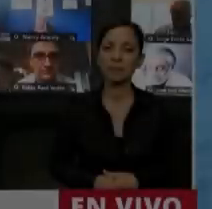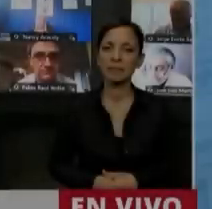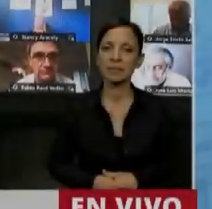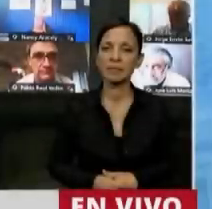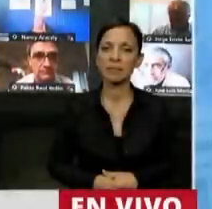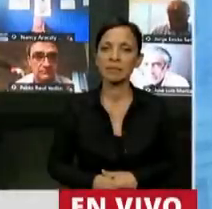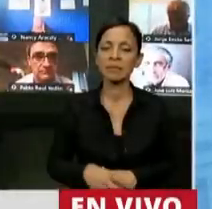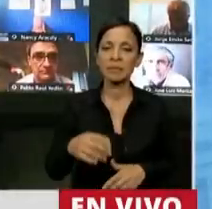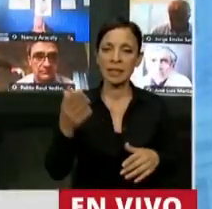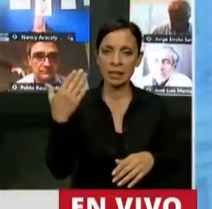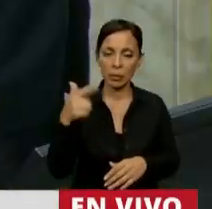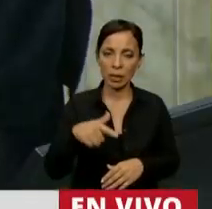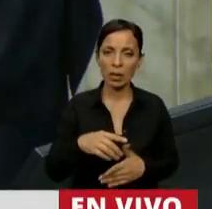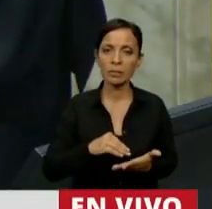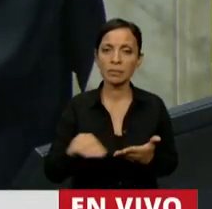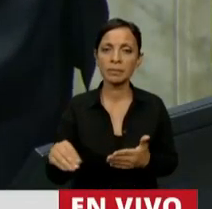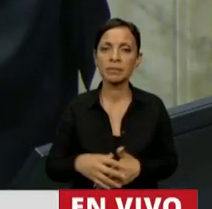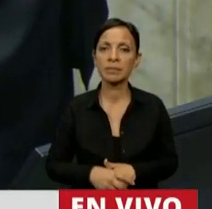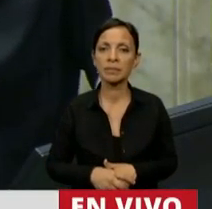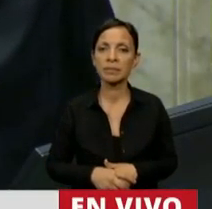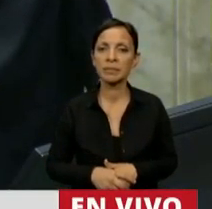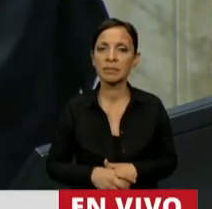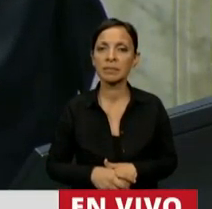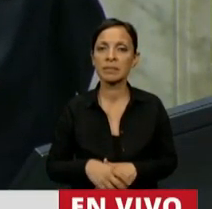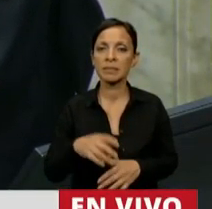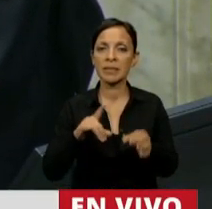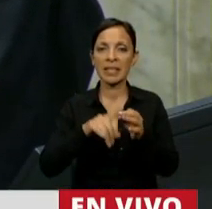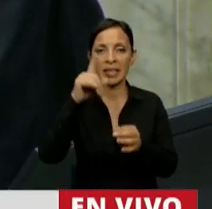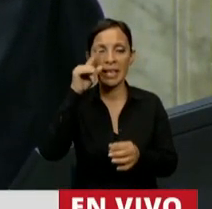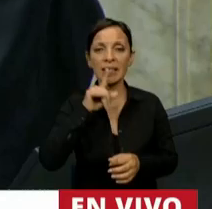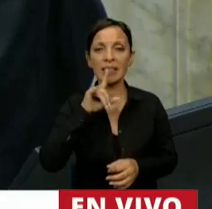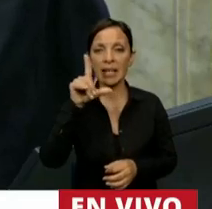Tiene la palabra el diputado Fabio Ketlas.